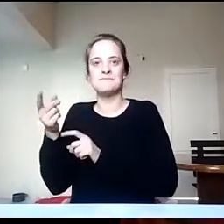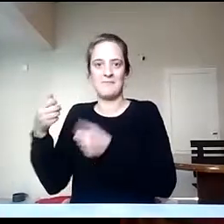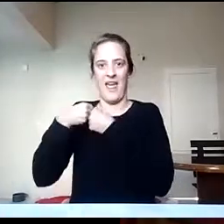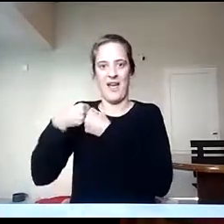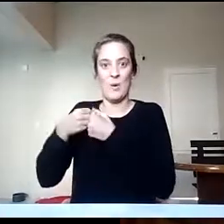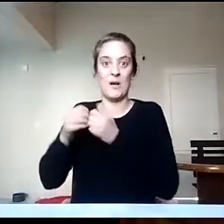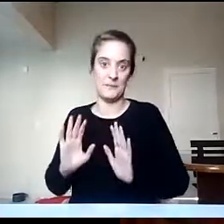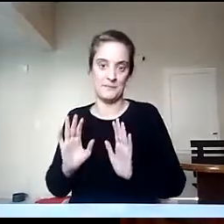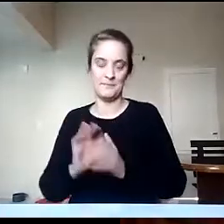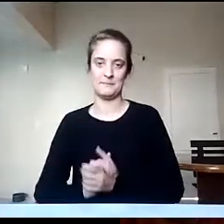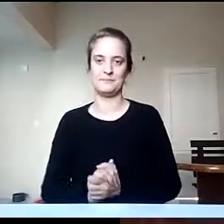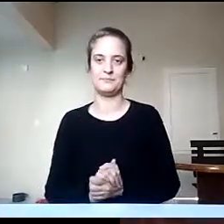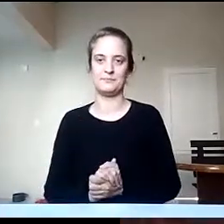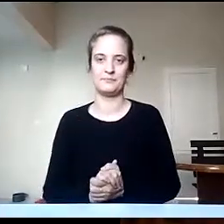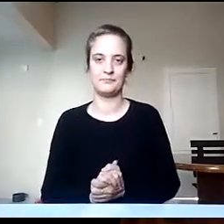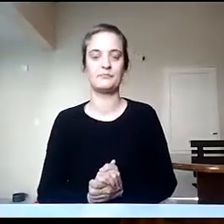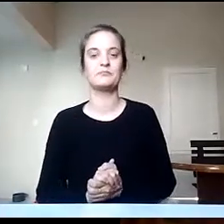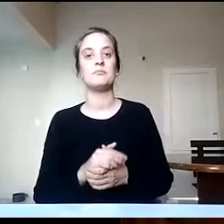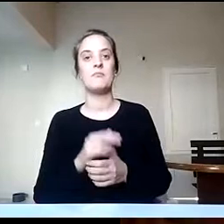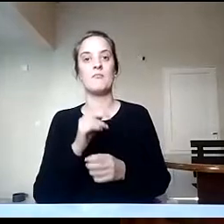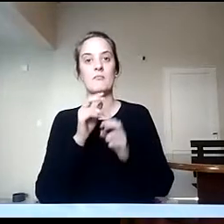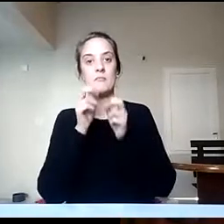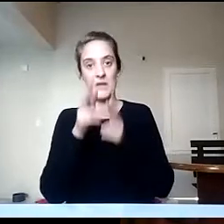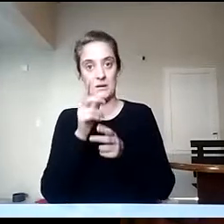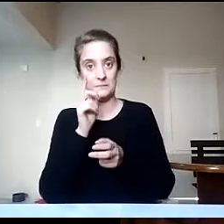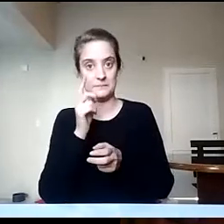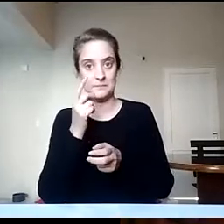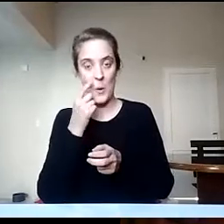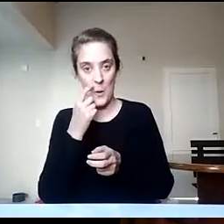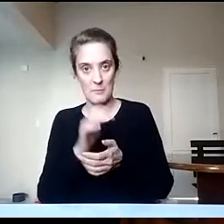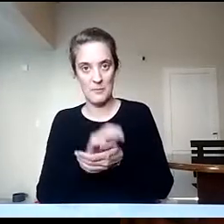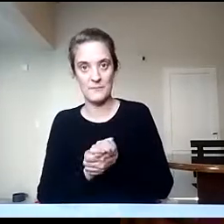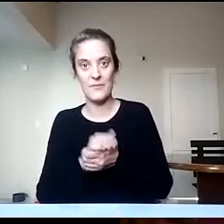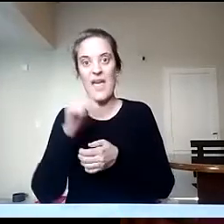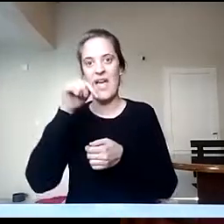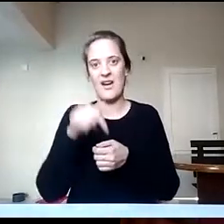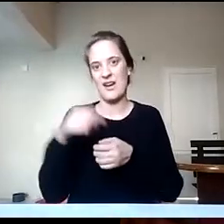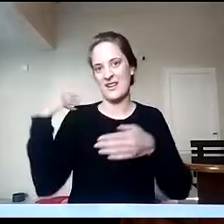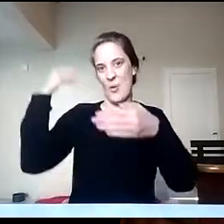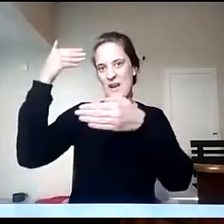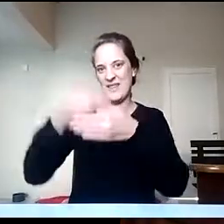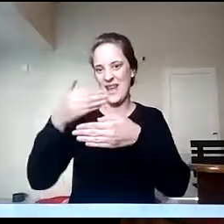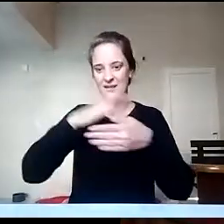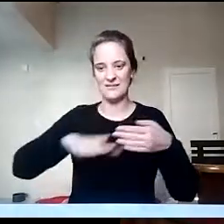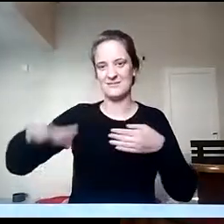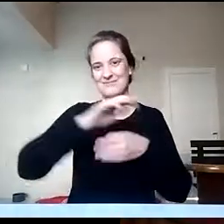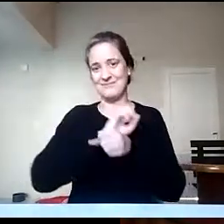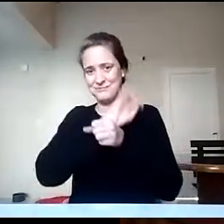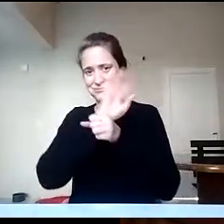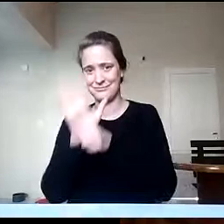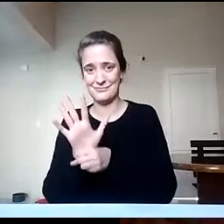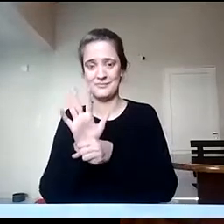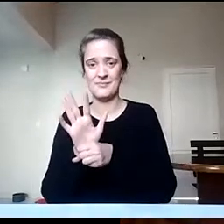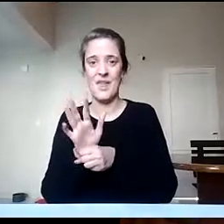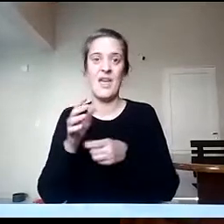Sí, entendiendo que en este contexto de pandemia que nos ha tocado transitar este año, bueno, muchos espacios curriculares han